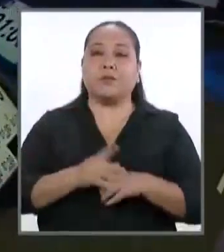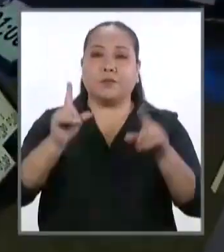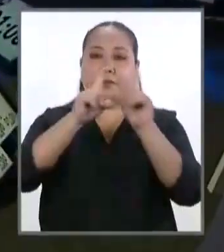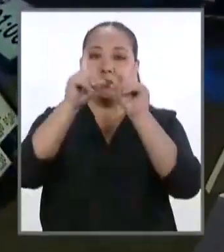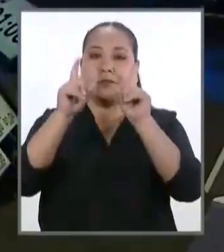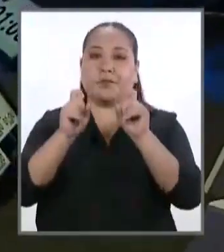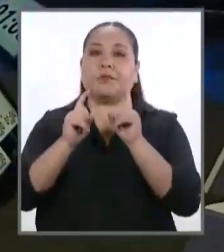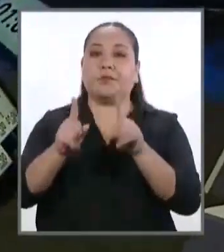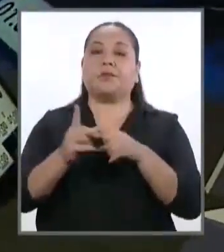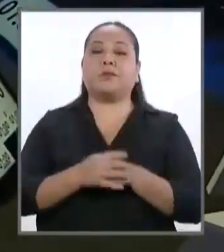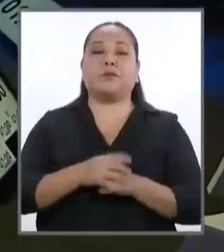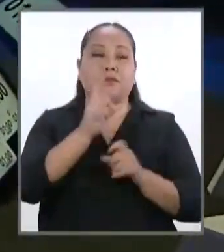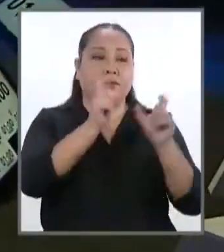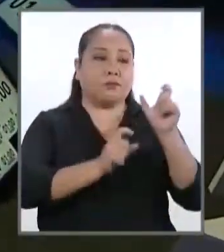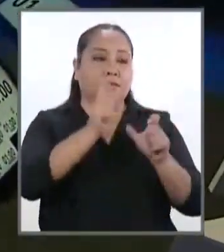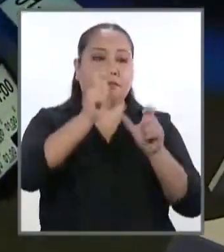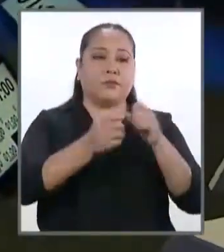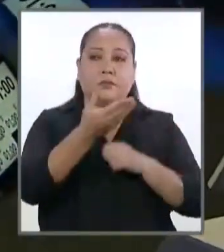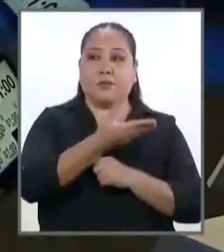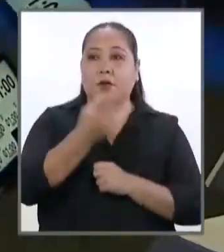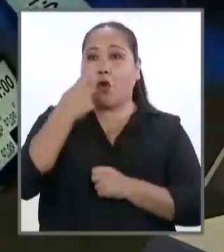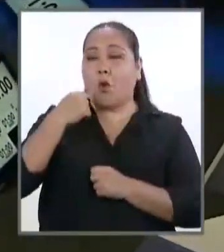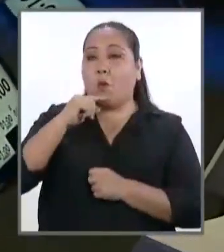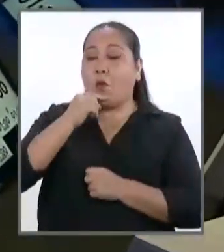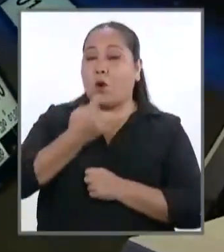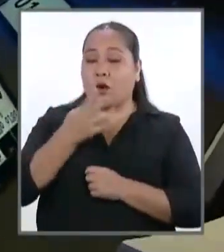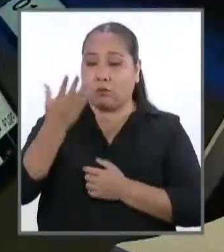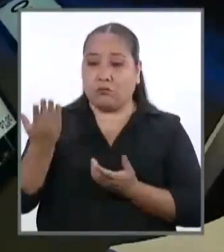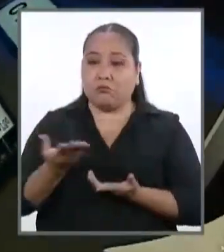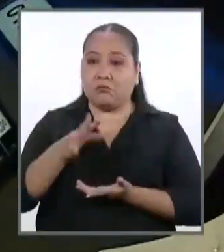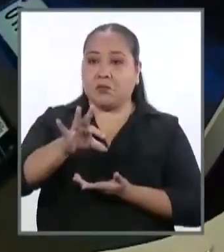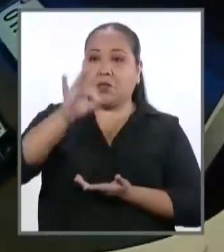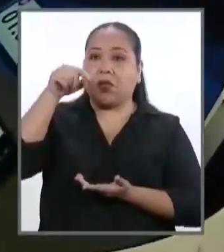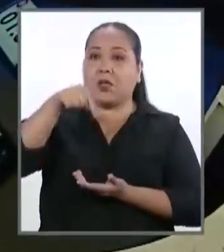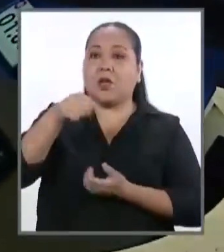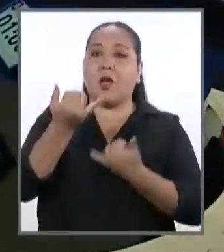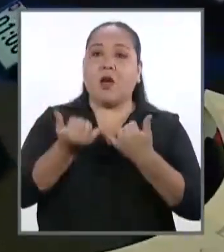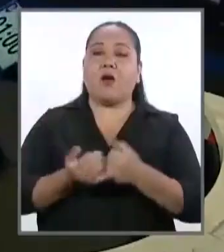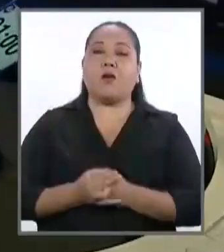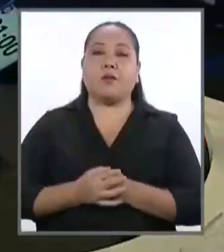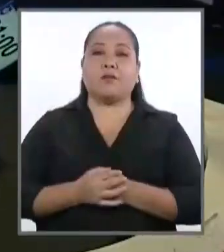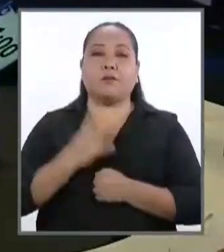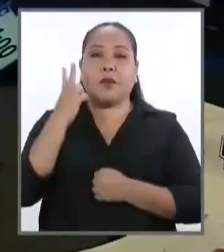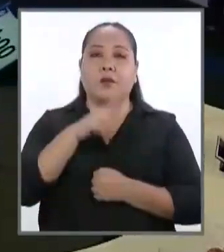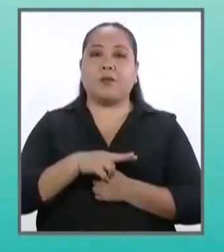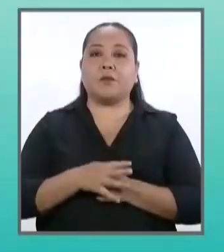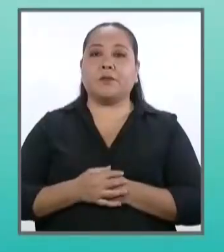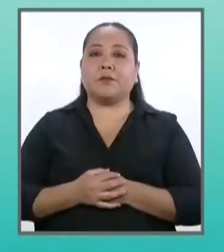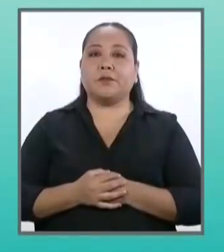pregunta de la ciudadana o del ciudadano que le ha tocado en este momento. Vamos con ella.